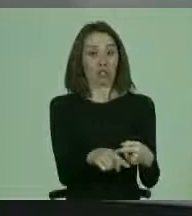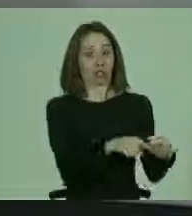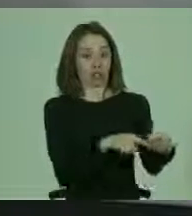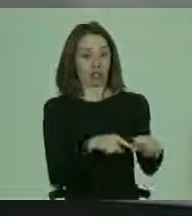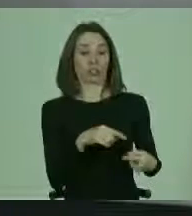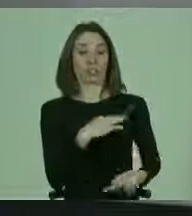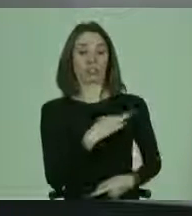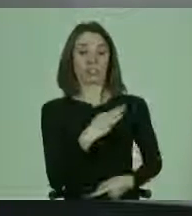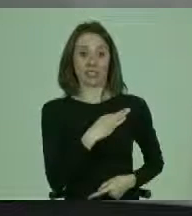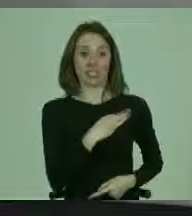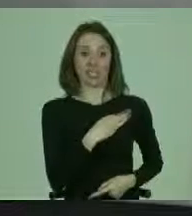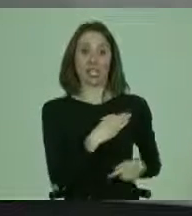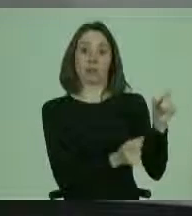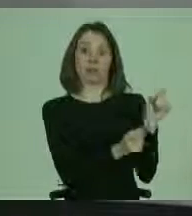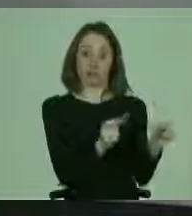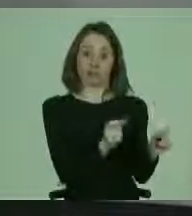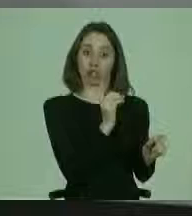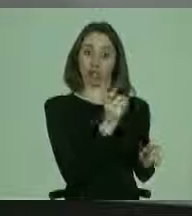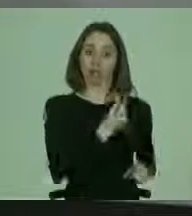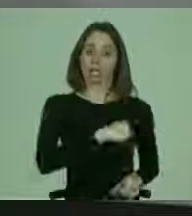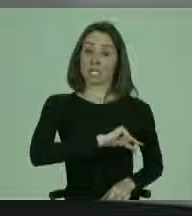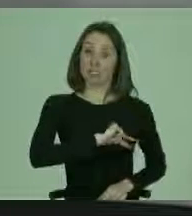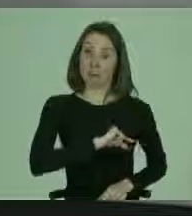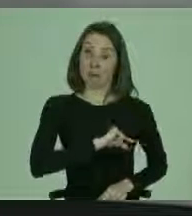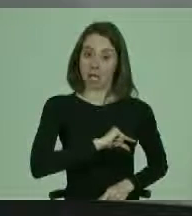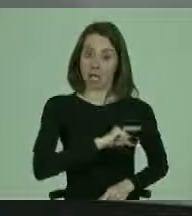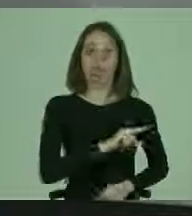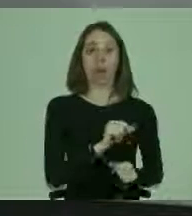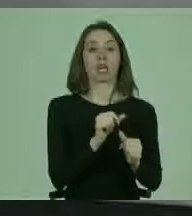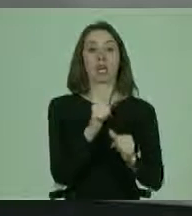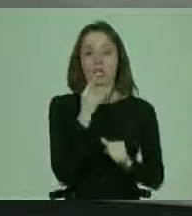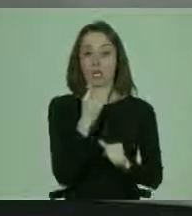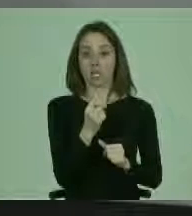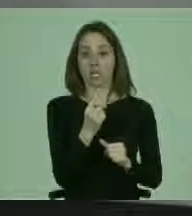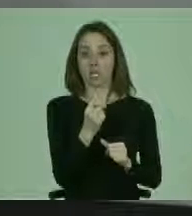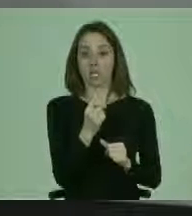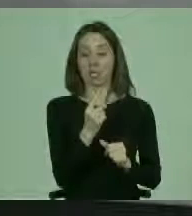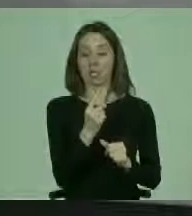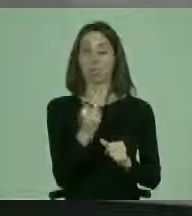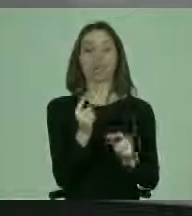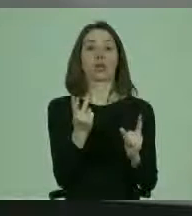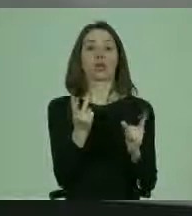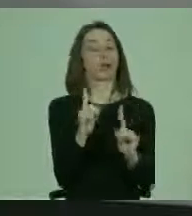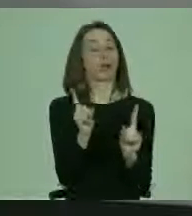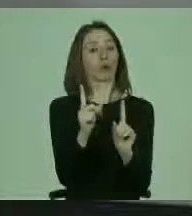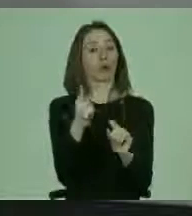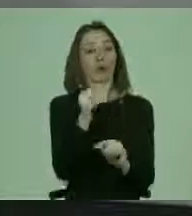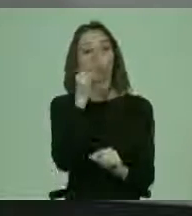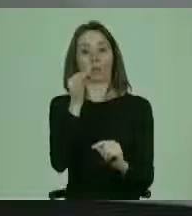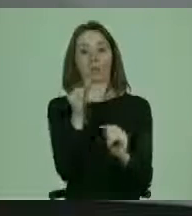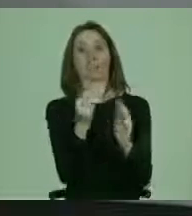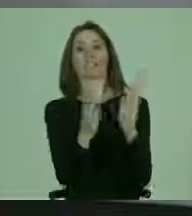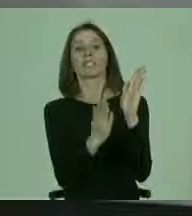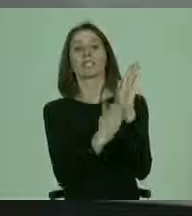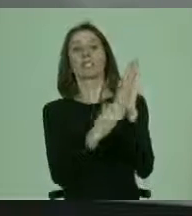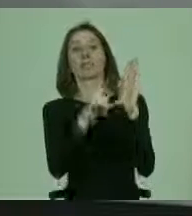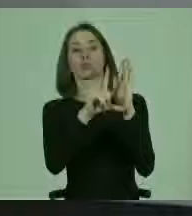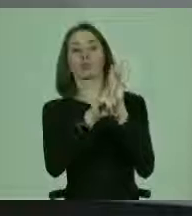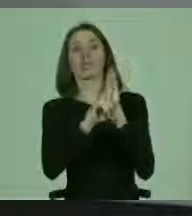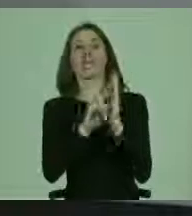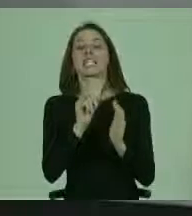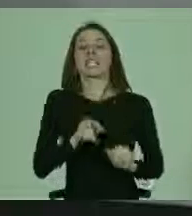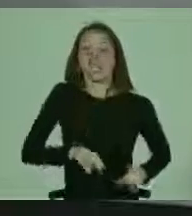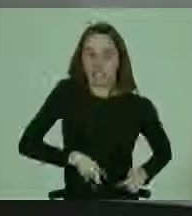civil de personas con discapacidad de España, insisto, no están señalando el estatuto jurídico del feto,